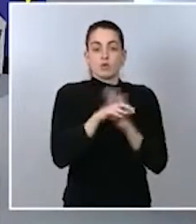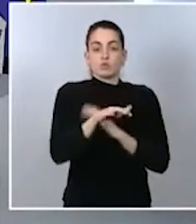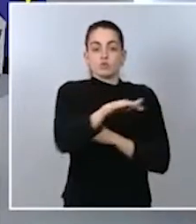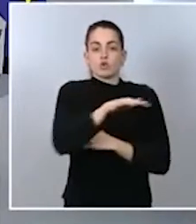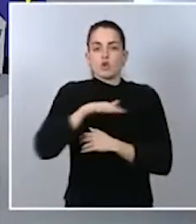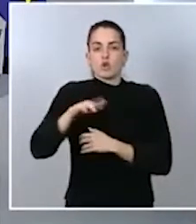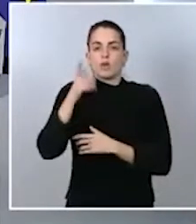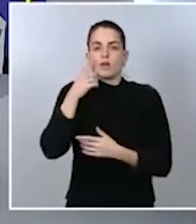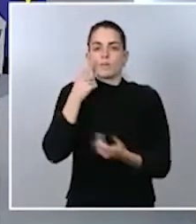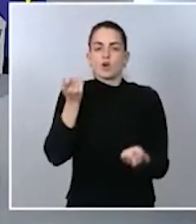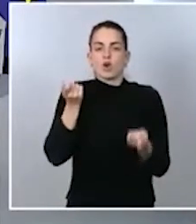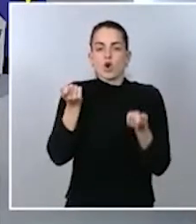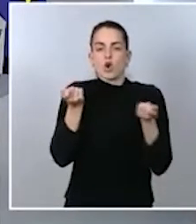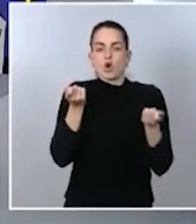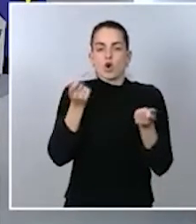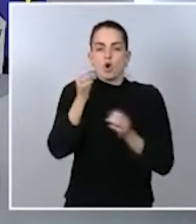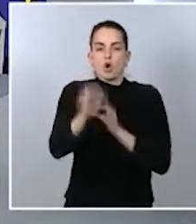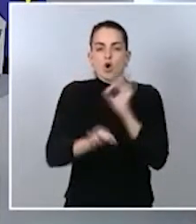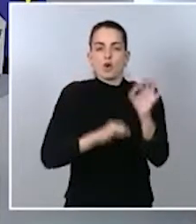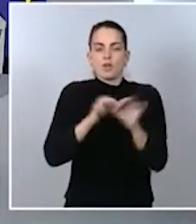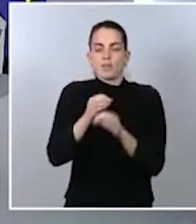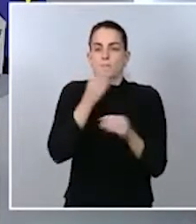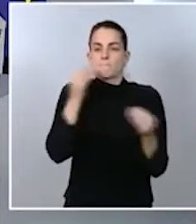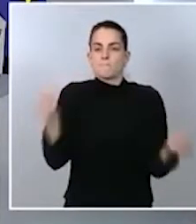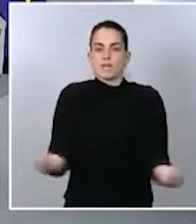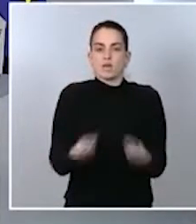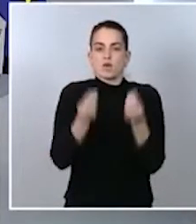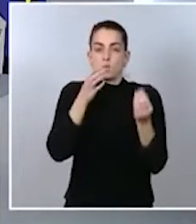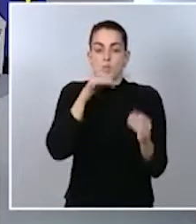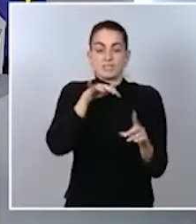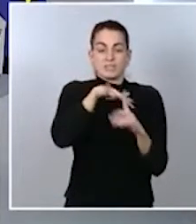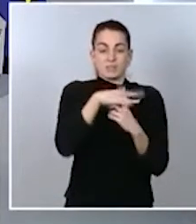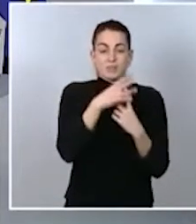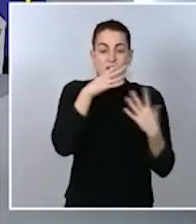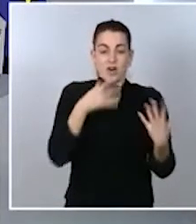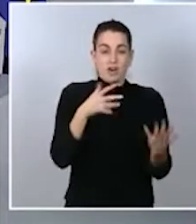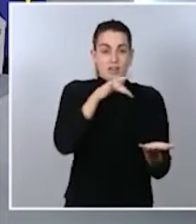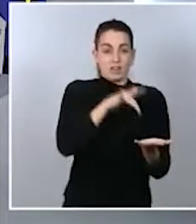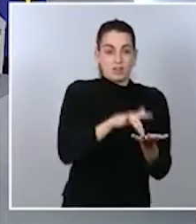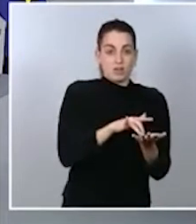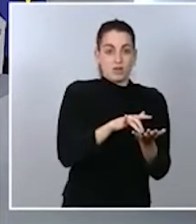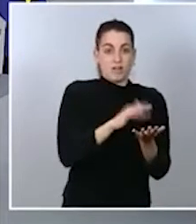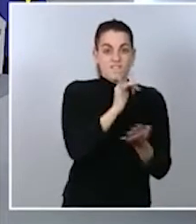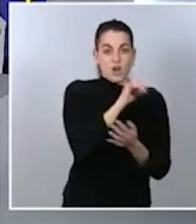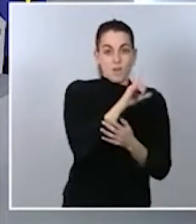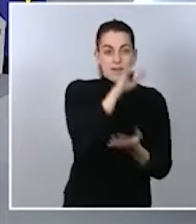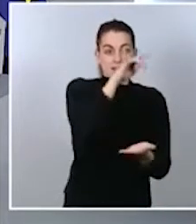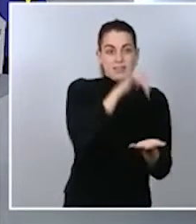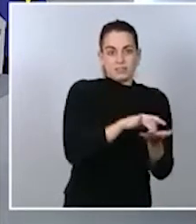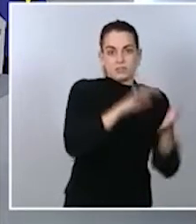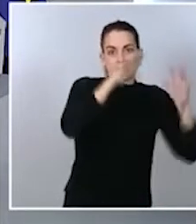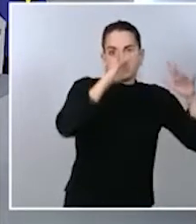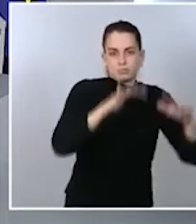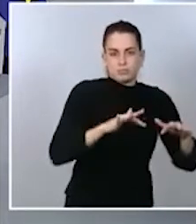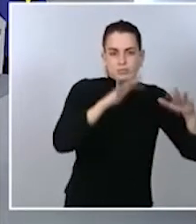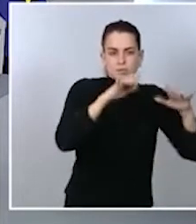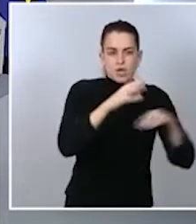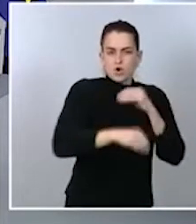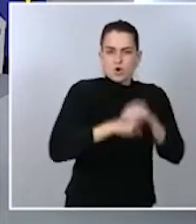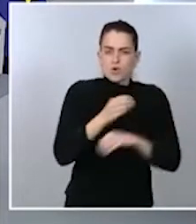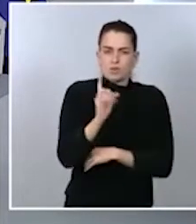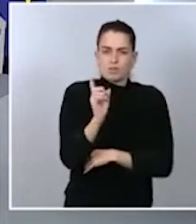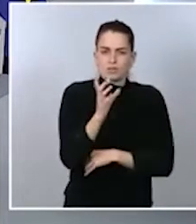autonómicos y nacionales para hacer frente a una situación como la que nos ha dejado Filomena. Quería saber por qué no lo hizo, y si la UME